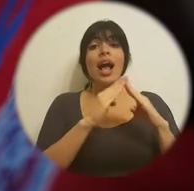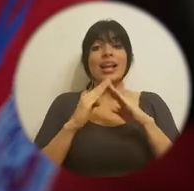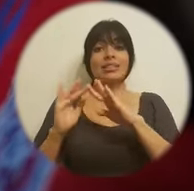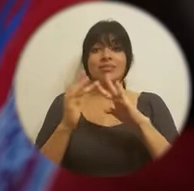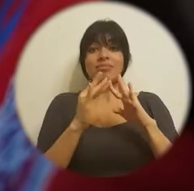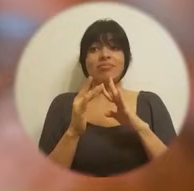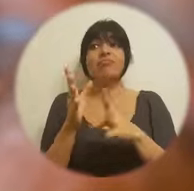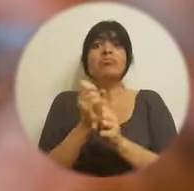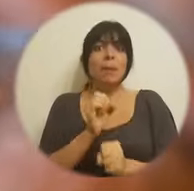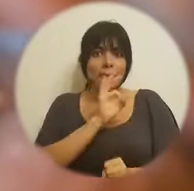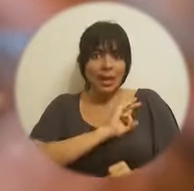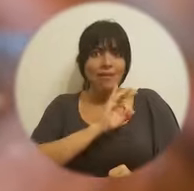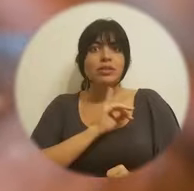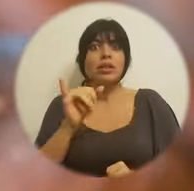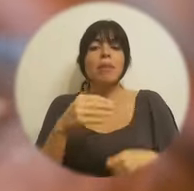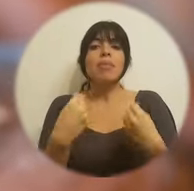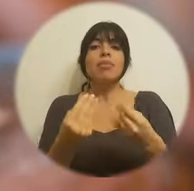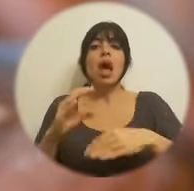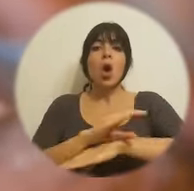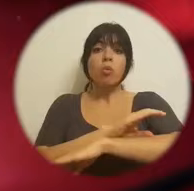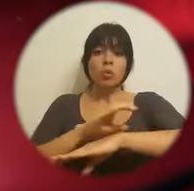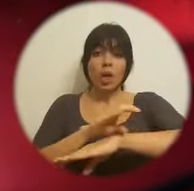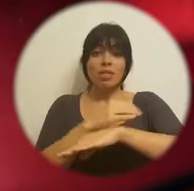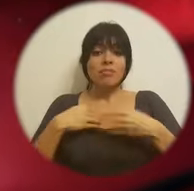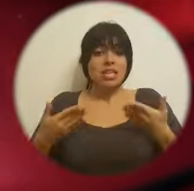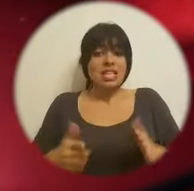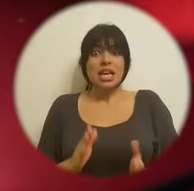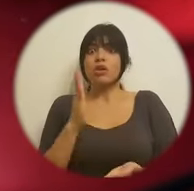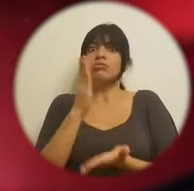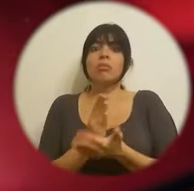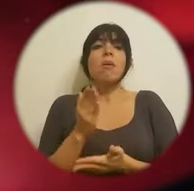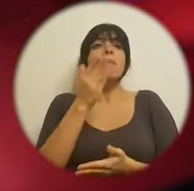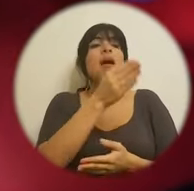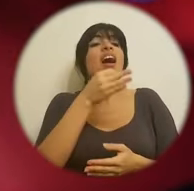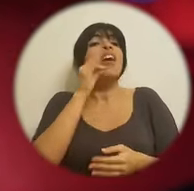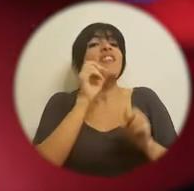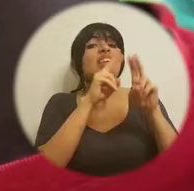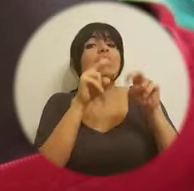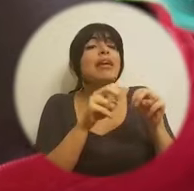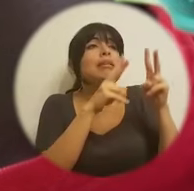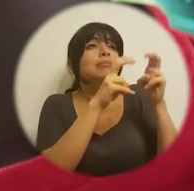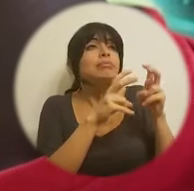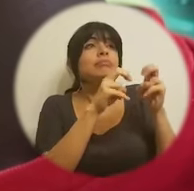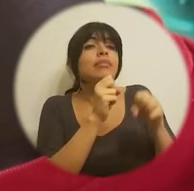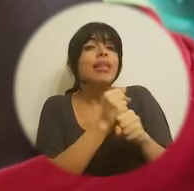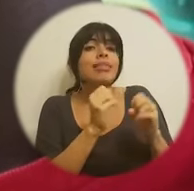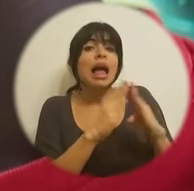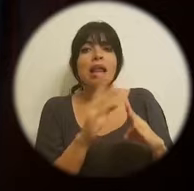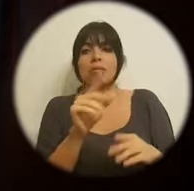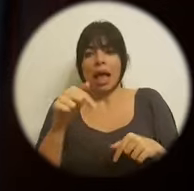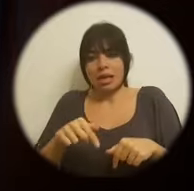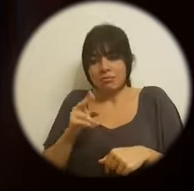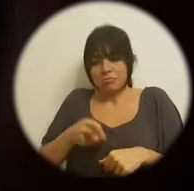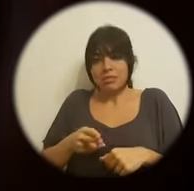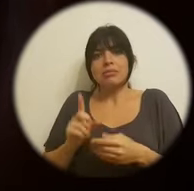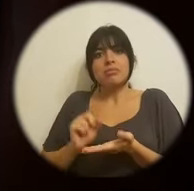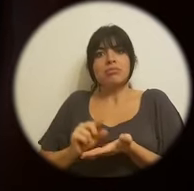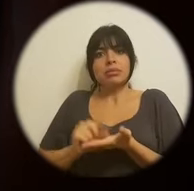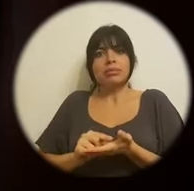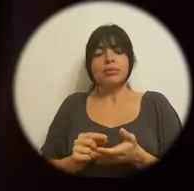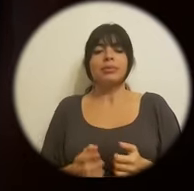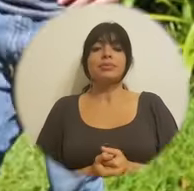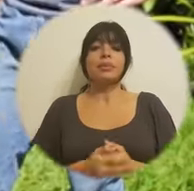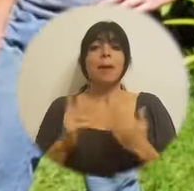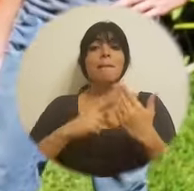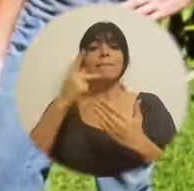Hogares Conectados nos benefician de la computadora. Nuestros hijos ya no tienen que ir a un café de internet a descargar las áreas, sino que aquí mismo imprimimos todo.